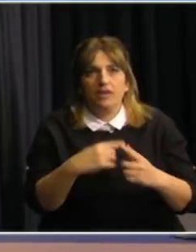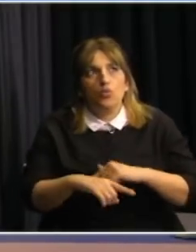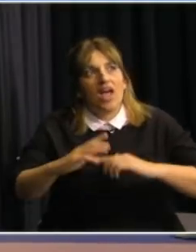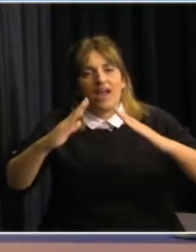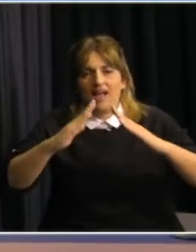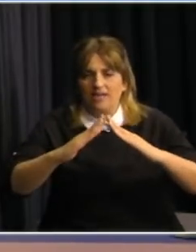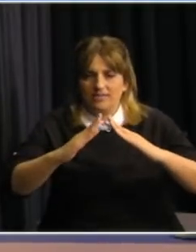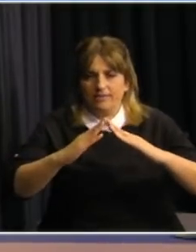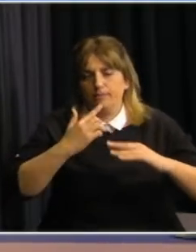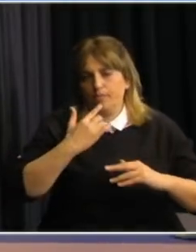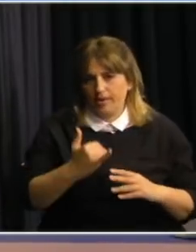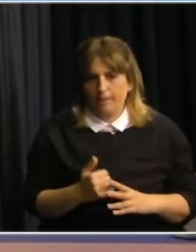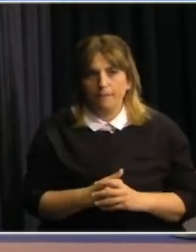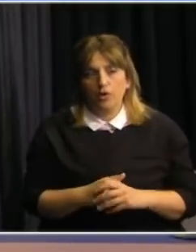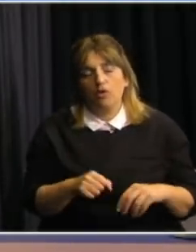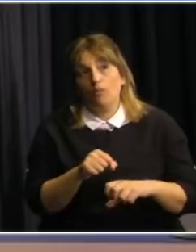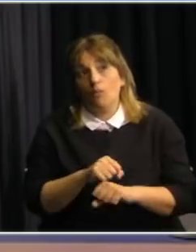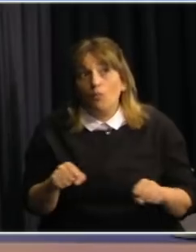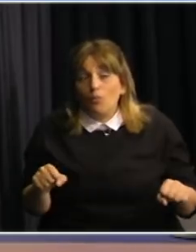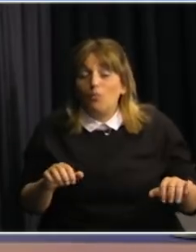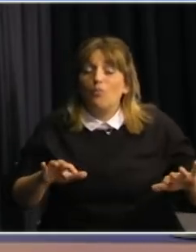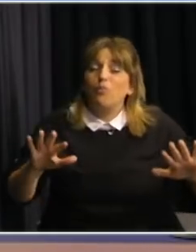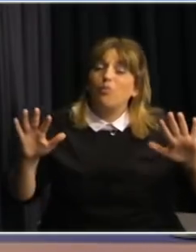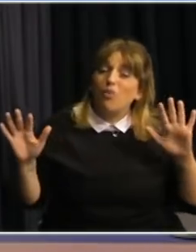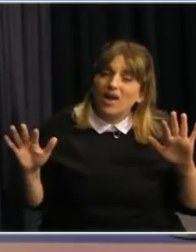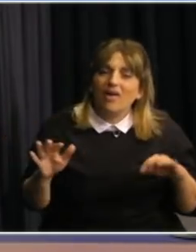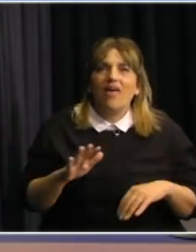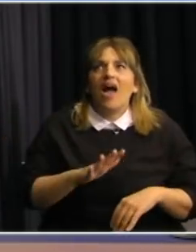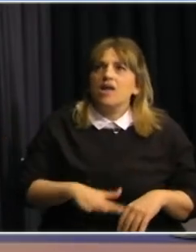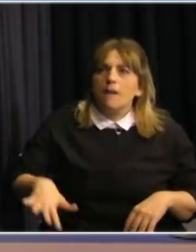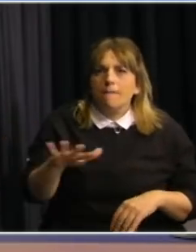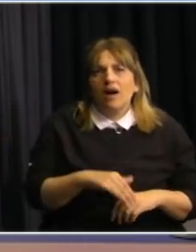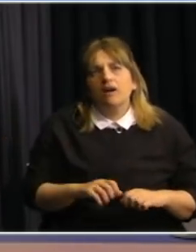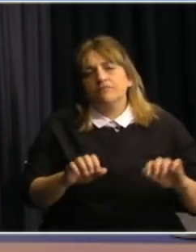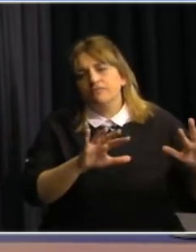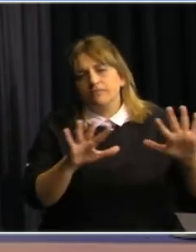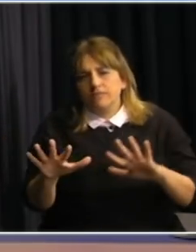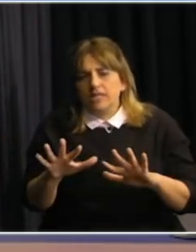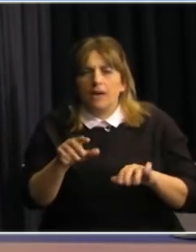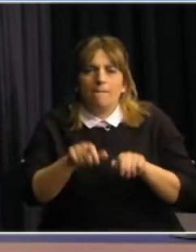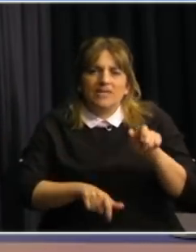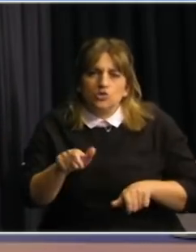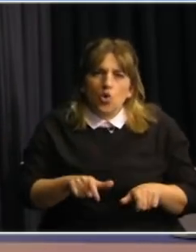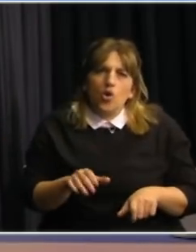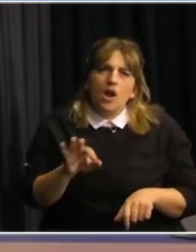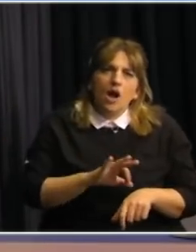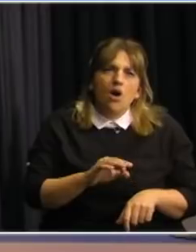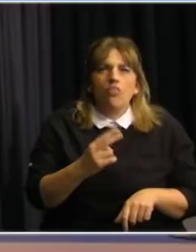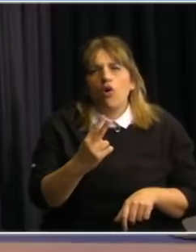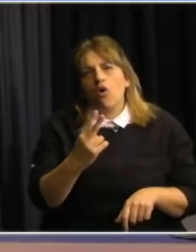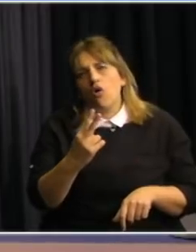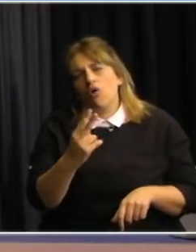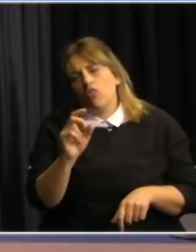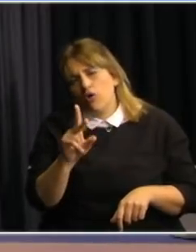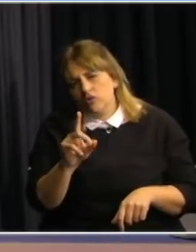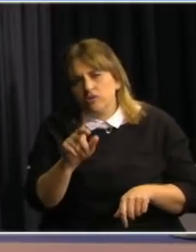domicilio que puede ser quizás si hay suficiente espacio de 10 12 personas 2 o 3 núcleos de familia